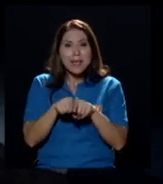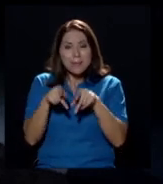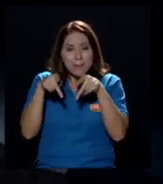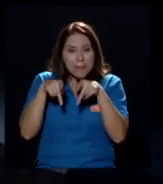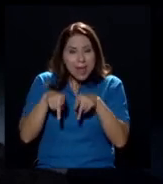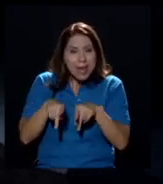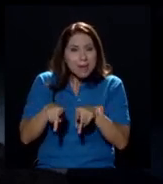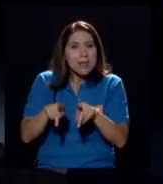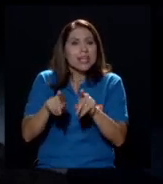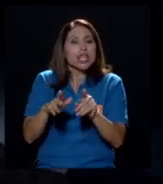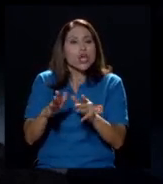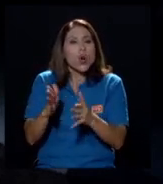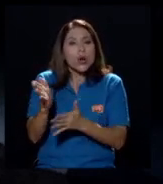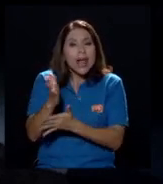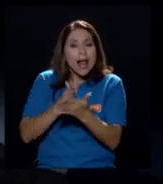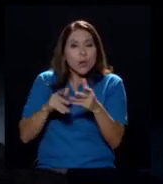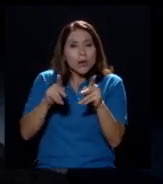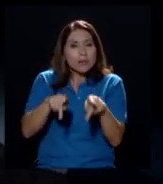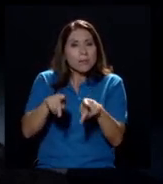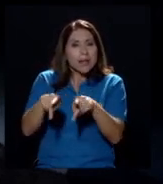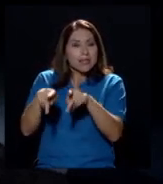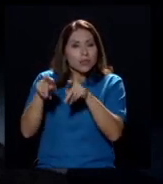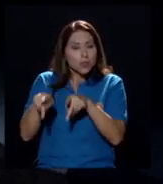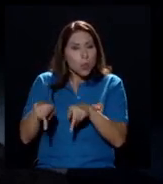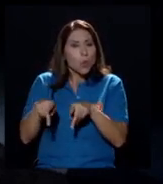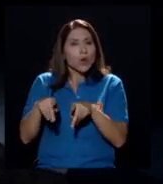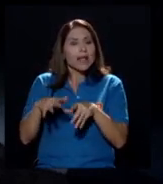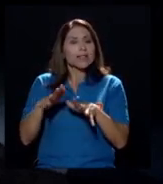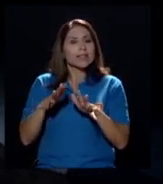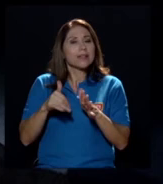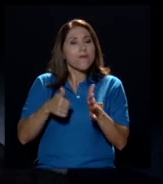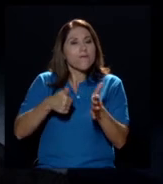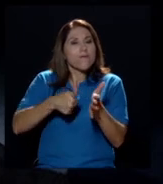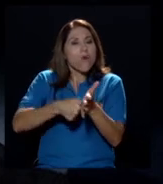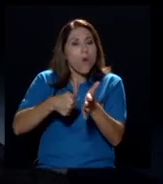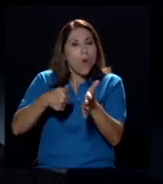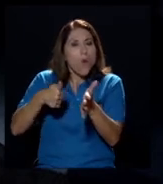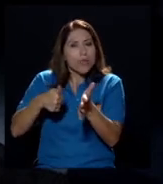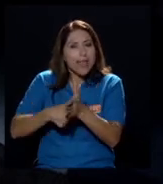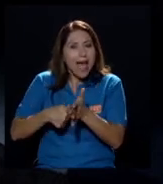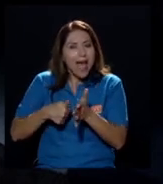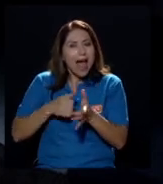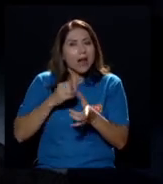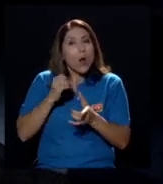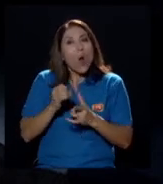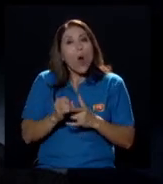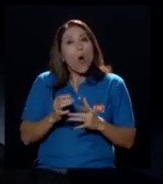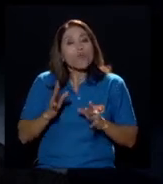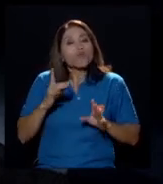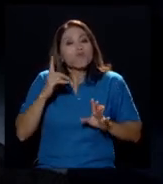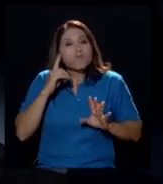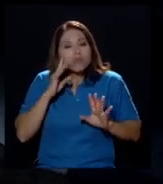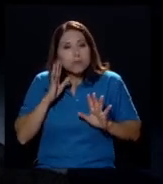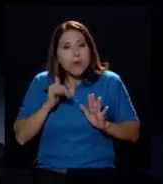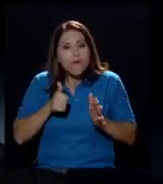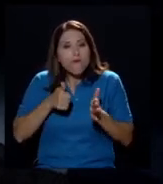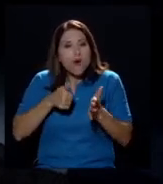votar o permitirse el lujo votar para alguna